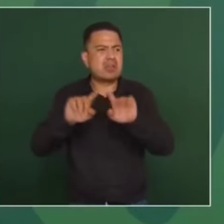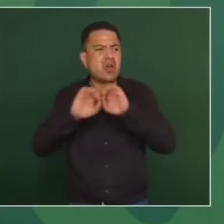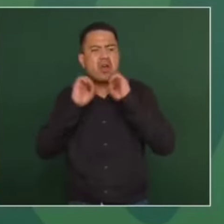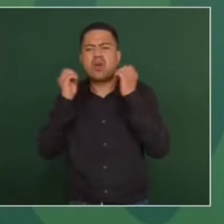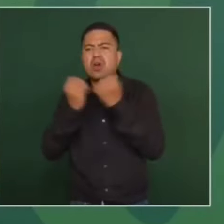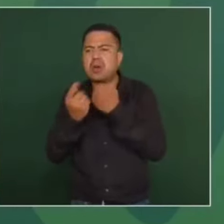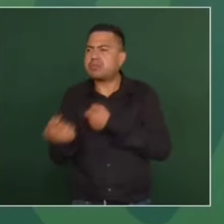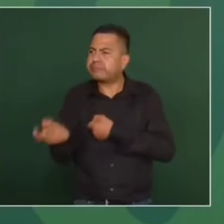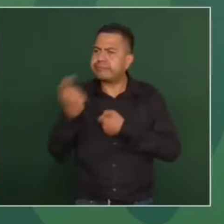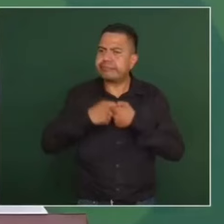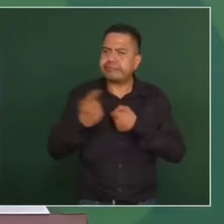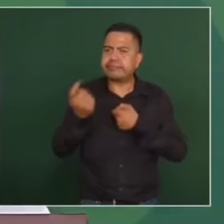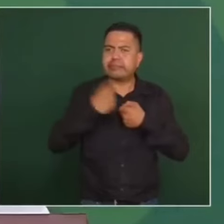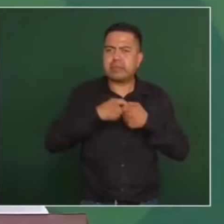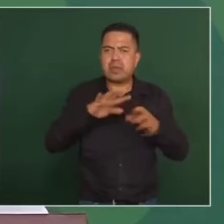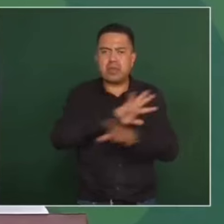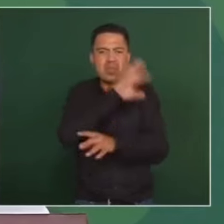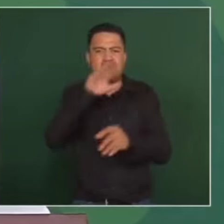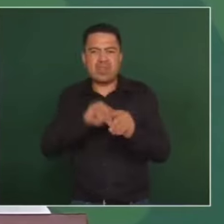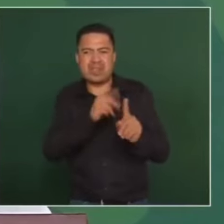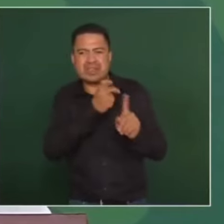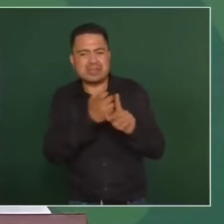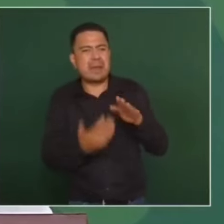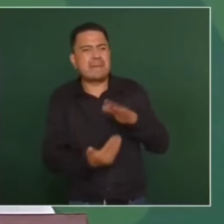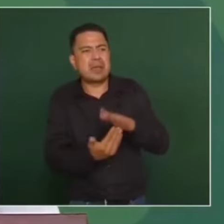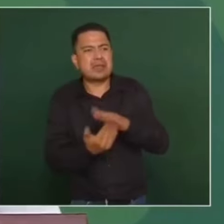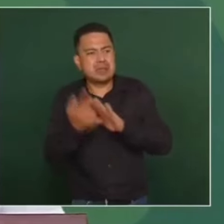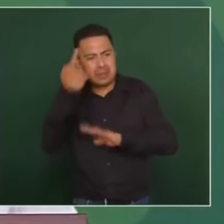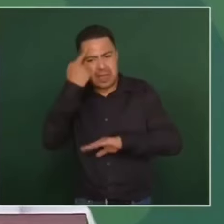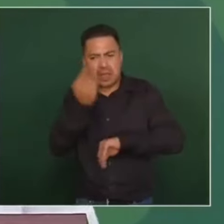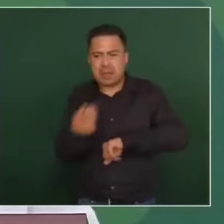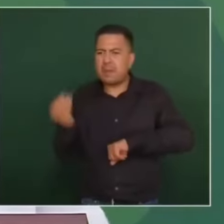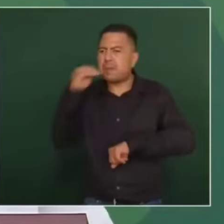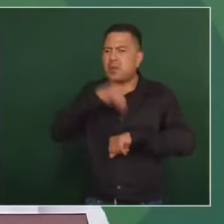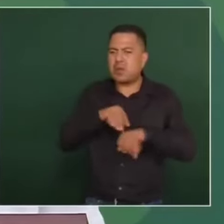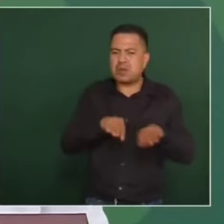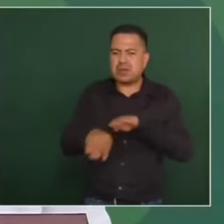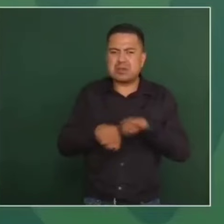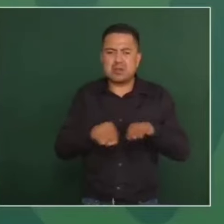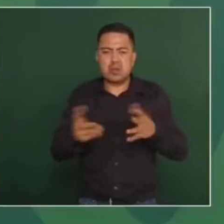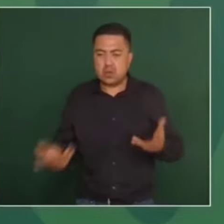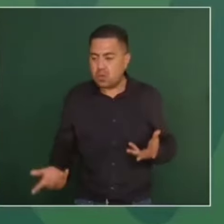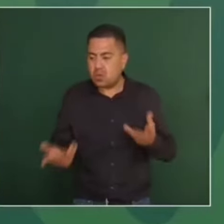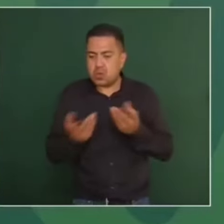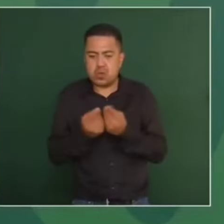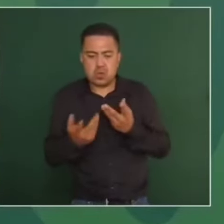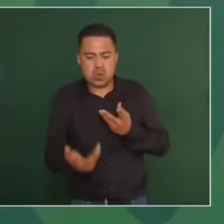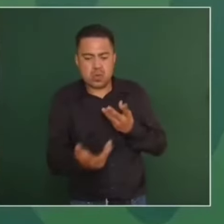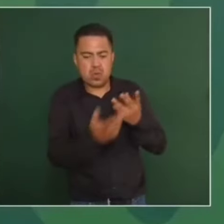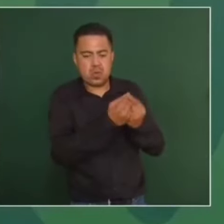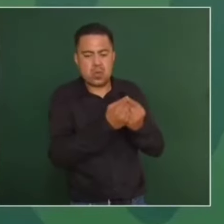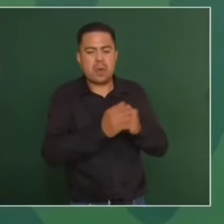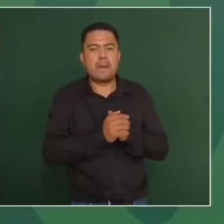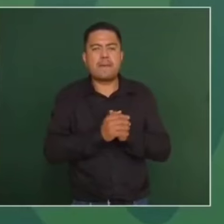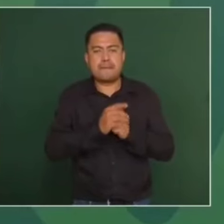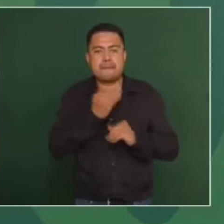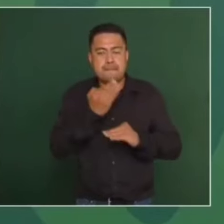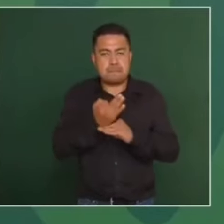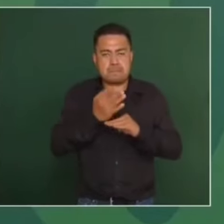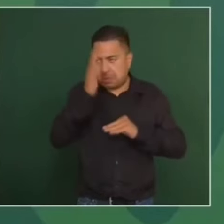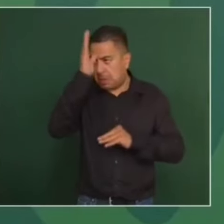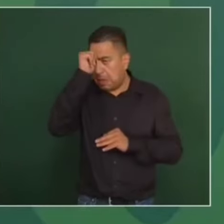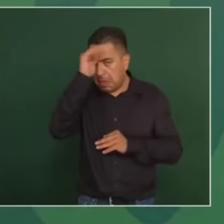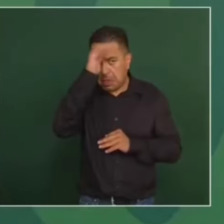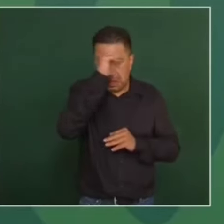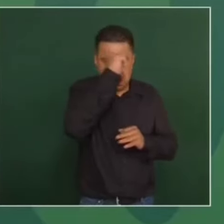han venido sumando a todas estas mesas para poder construir estas estrategias conjuntas. Y hemos llegado a varios